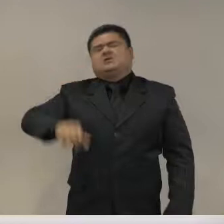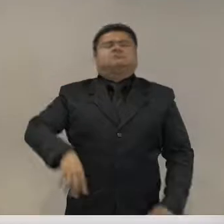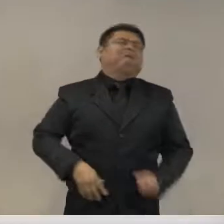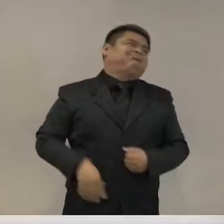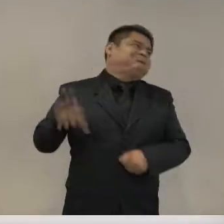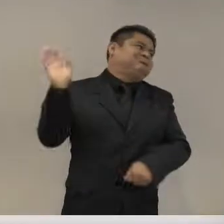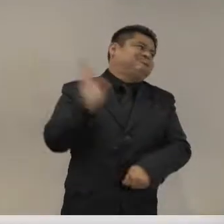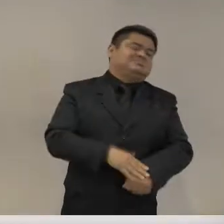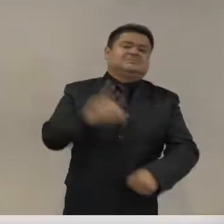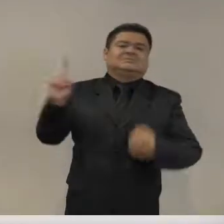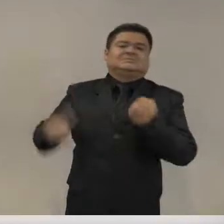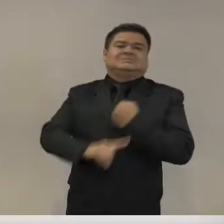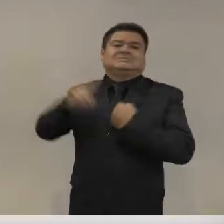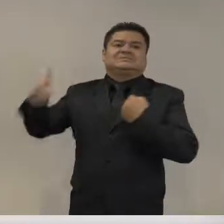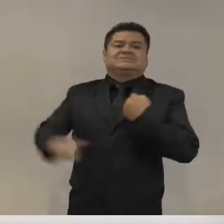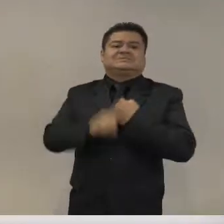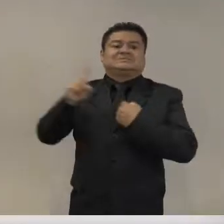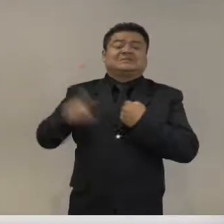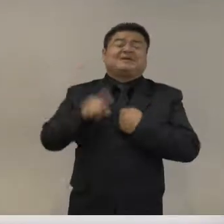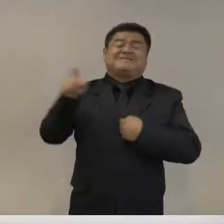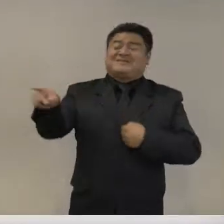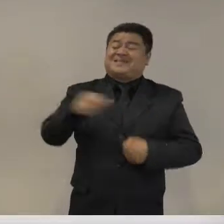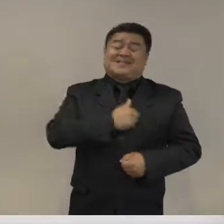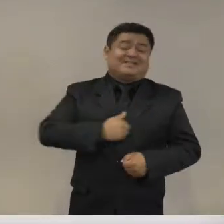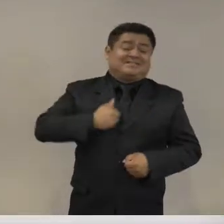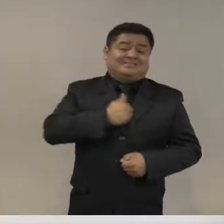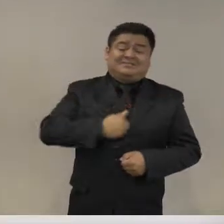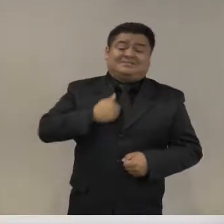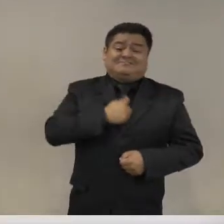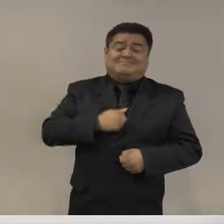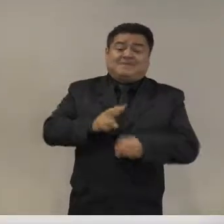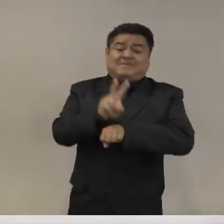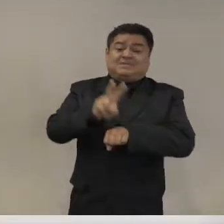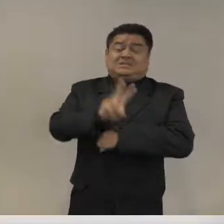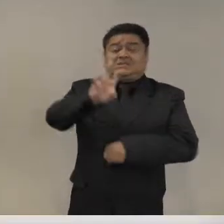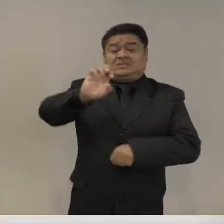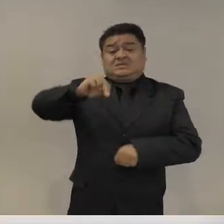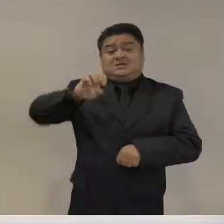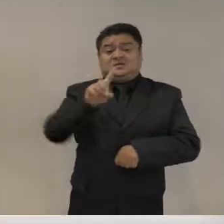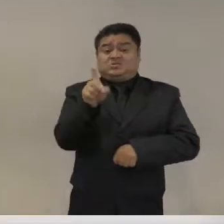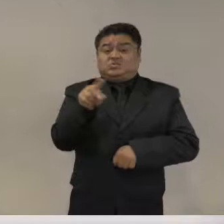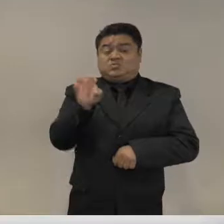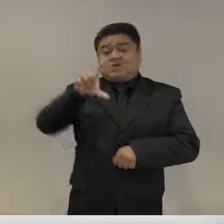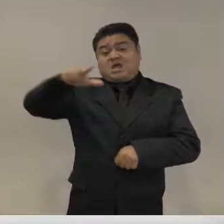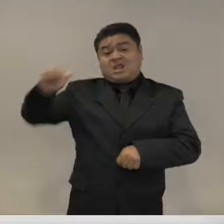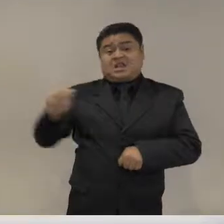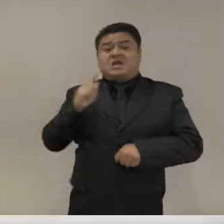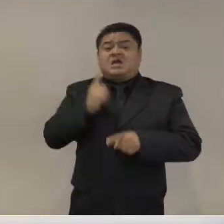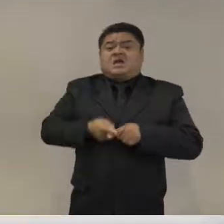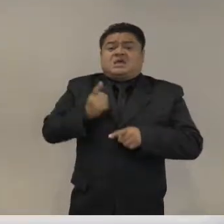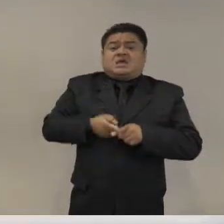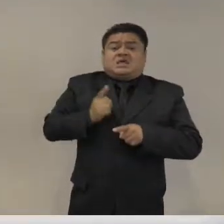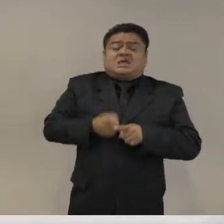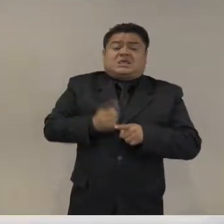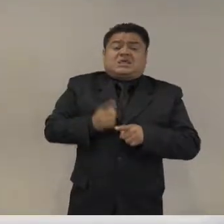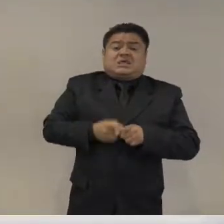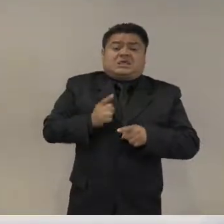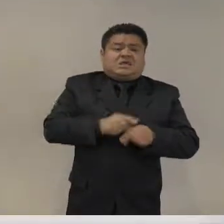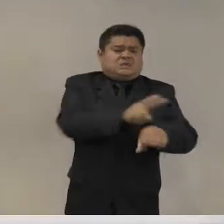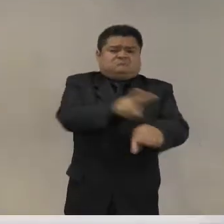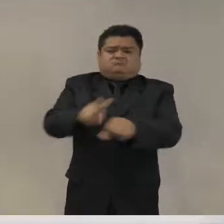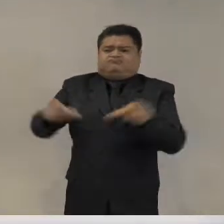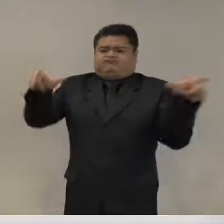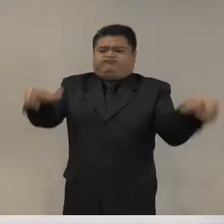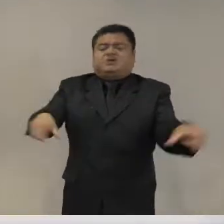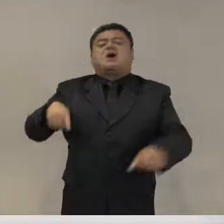país, ese pobre país. La seguridad pública está más bien en manos de la Guardia Nacional, que es